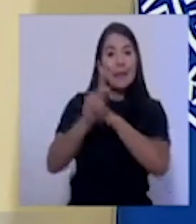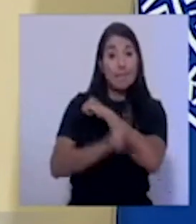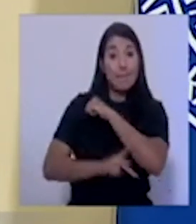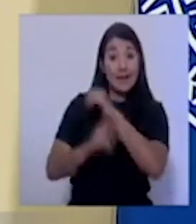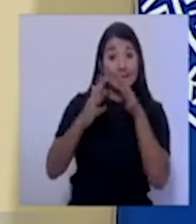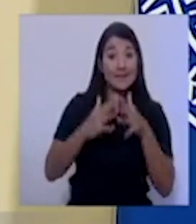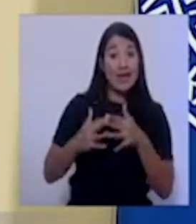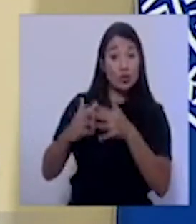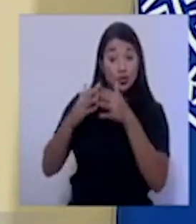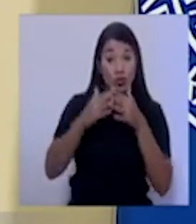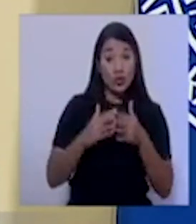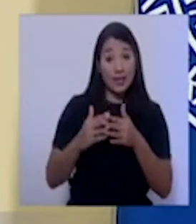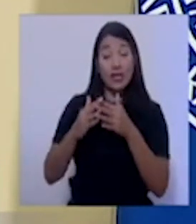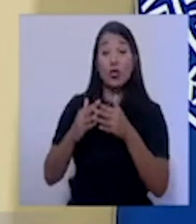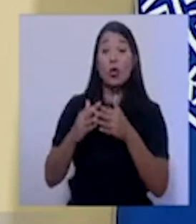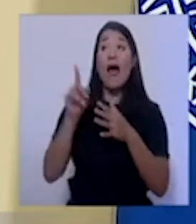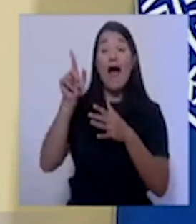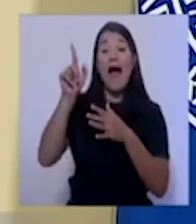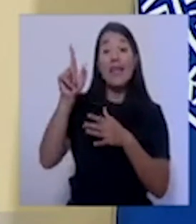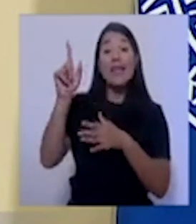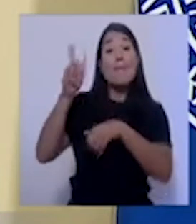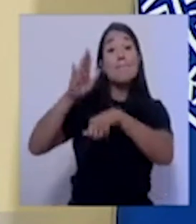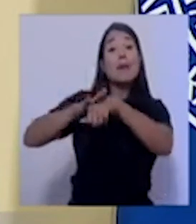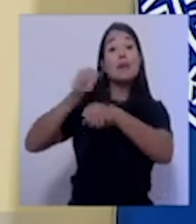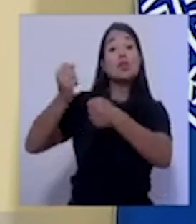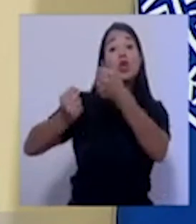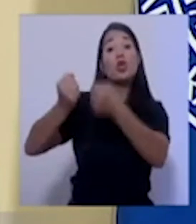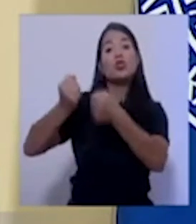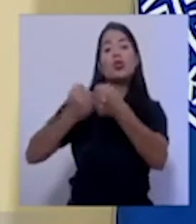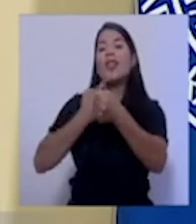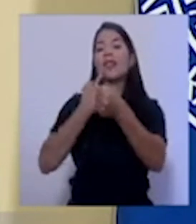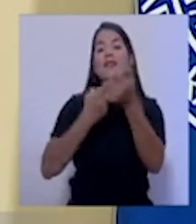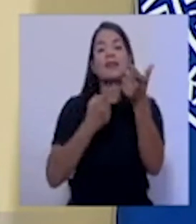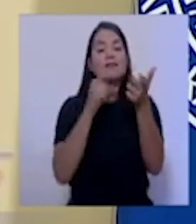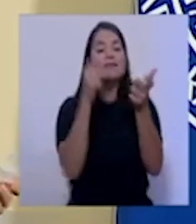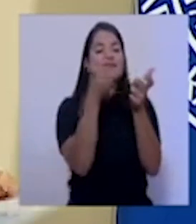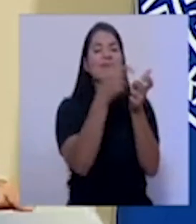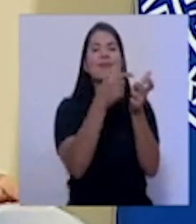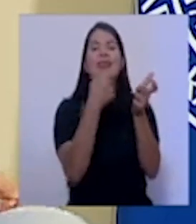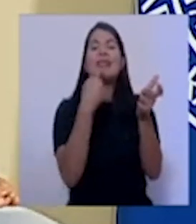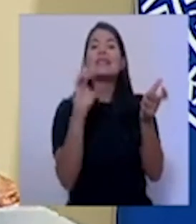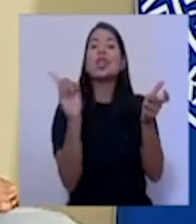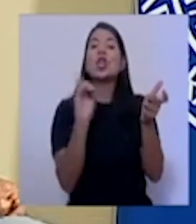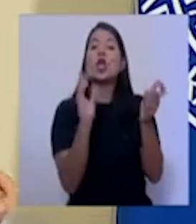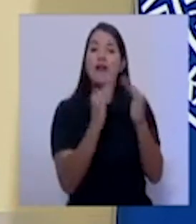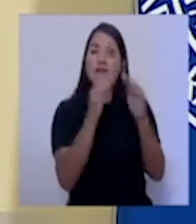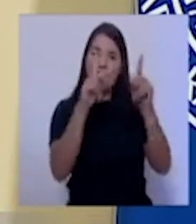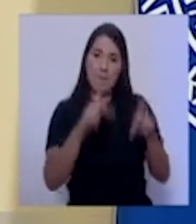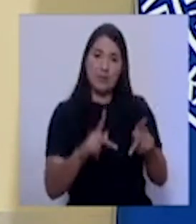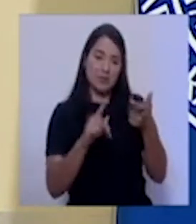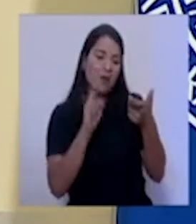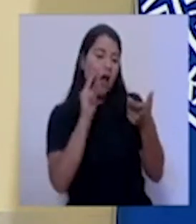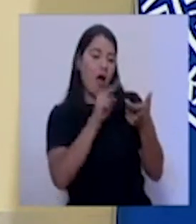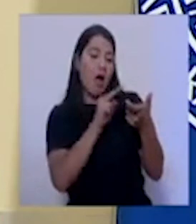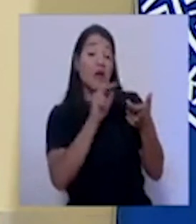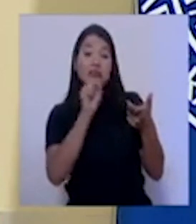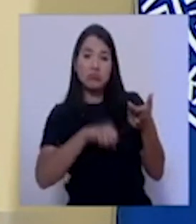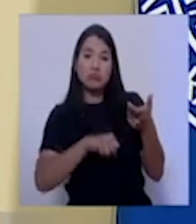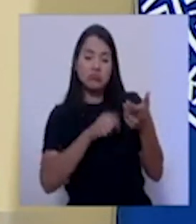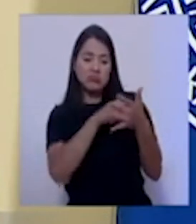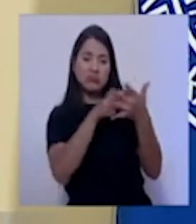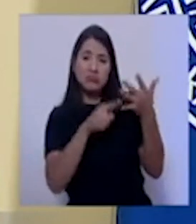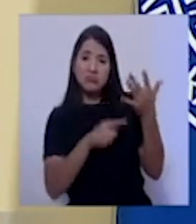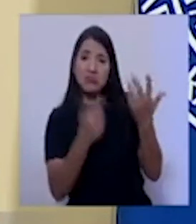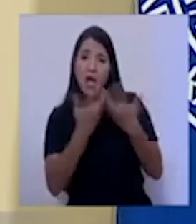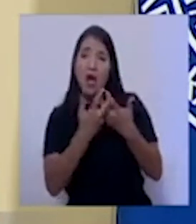exige que la licencia muestre el sitio donde reside la persona. En segunda instancia, quiero referirme a